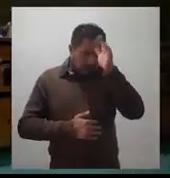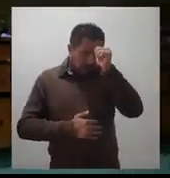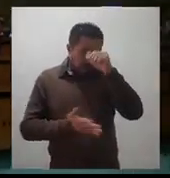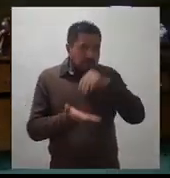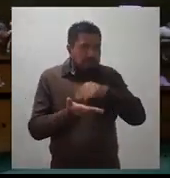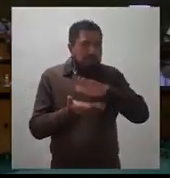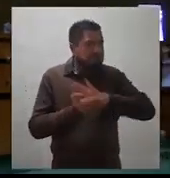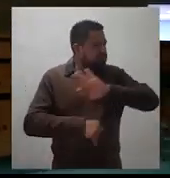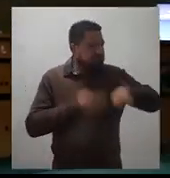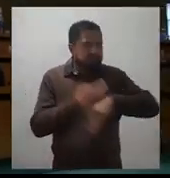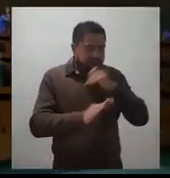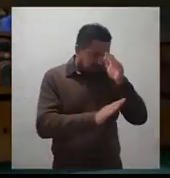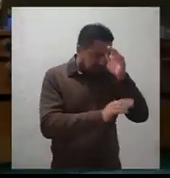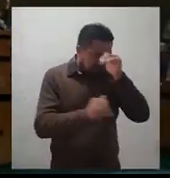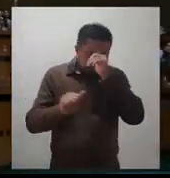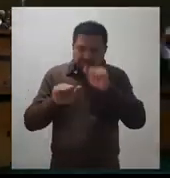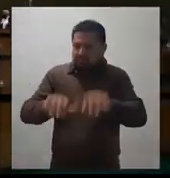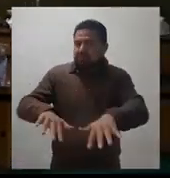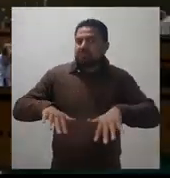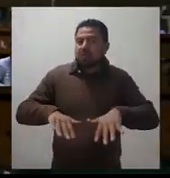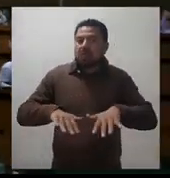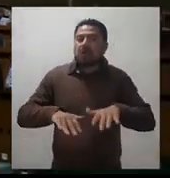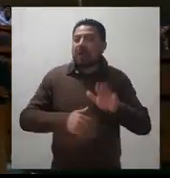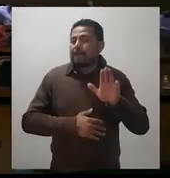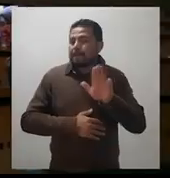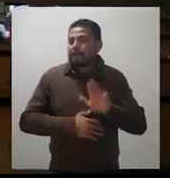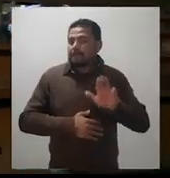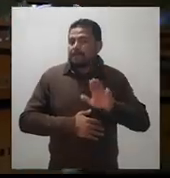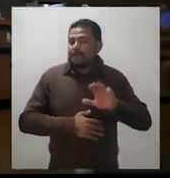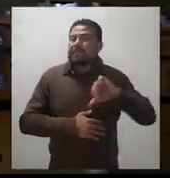en la sesión ordinaria de este miércoles.